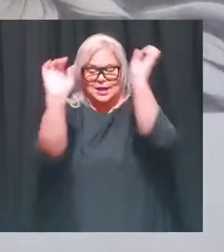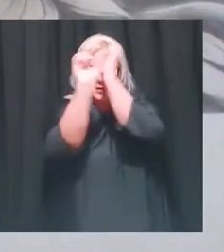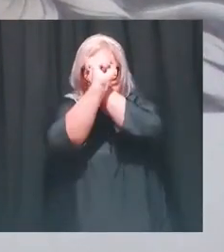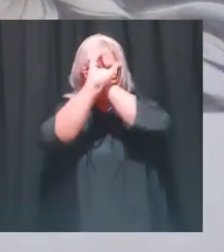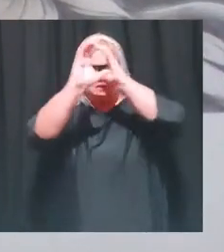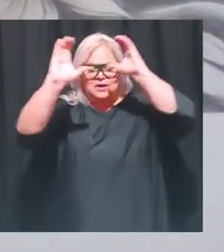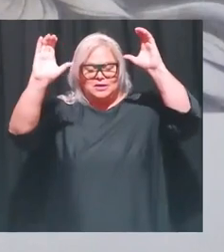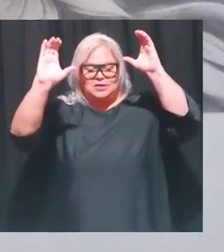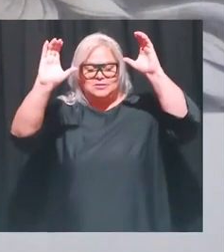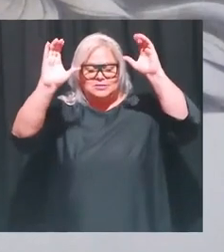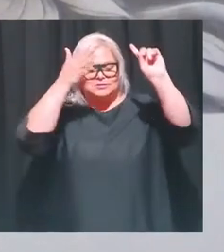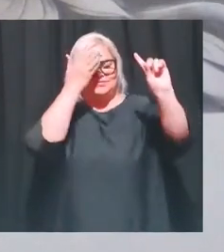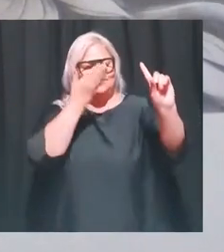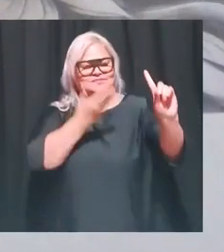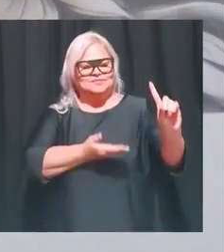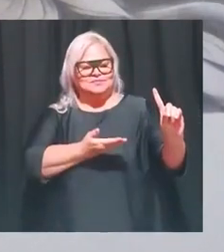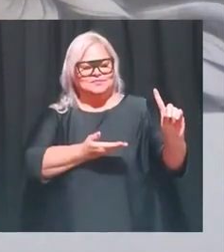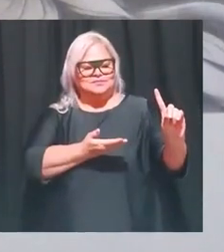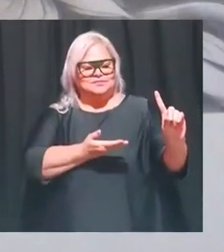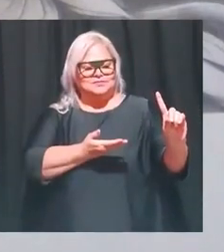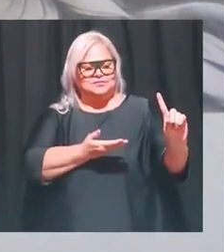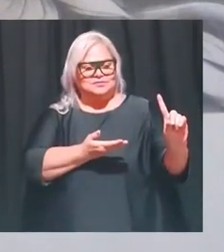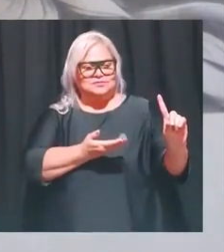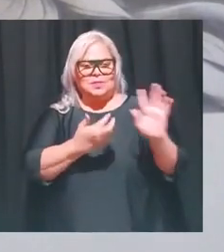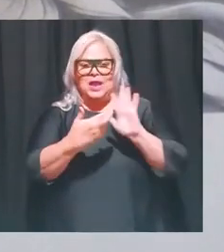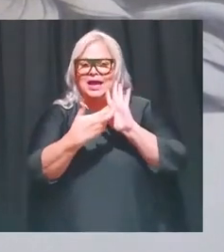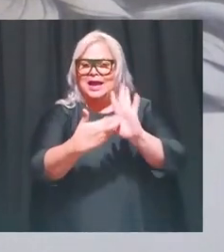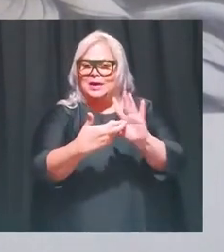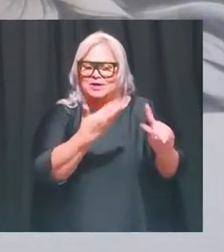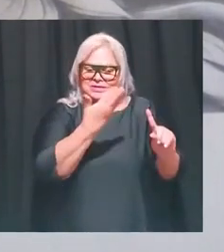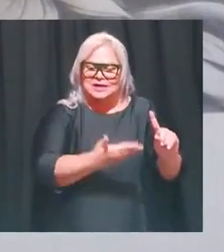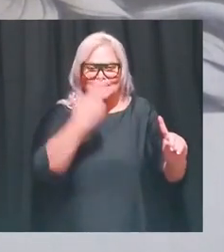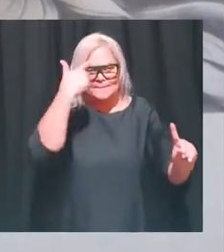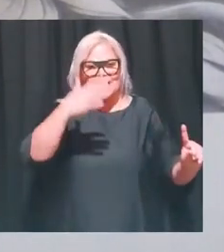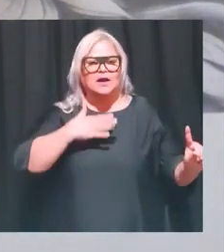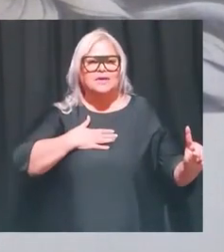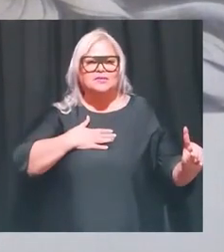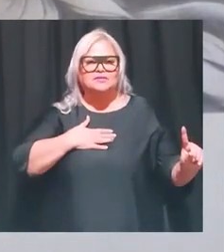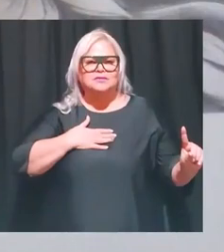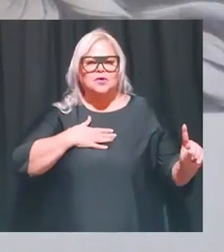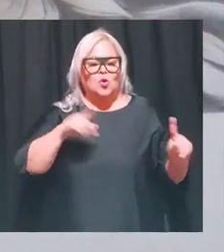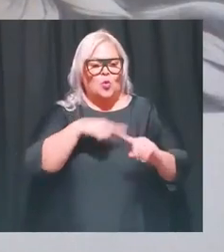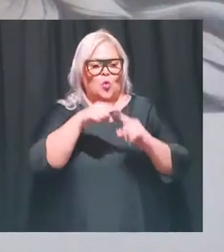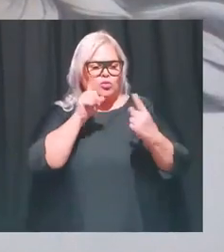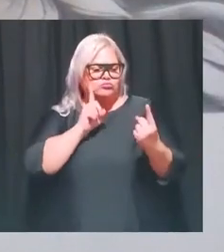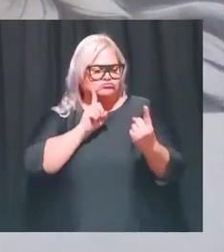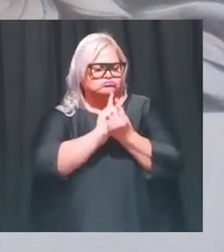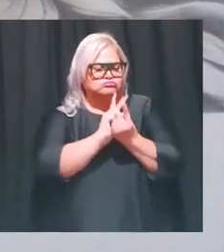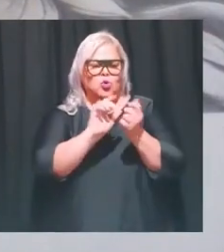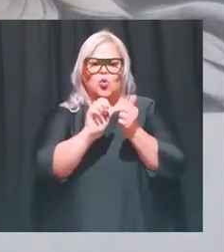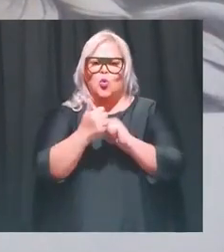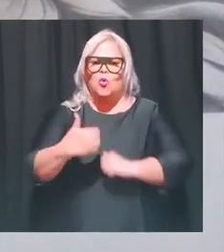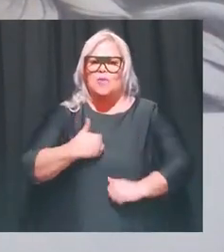verdad como que es lo que representa esa persona para ustedes como ustedes se sienten alrededor de esa persona